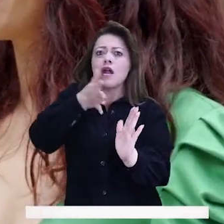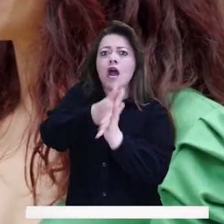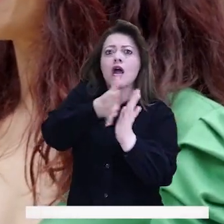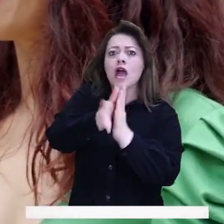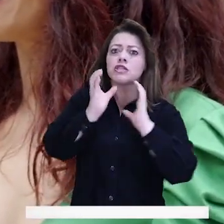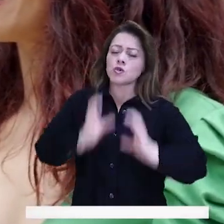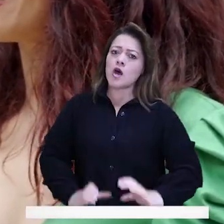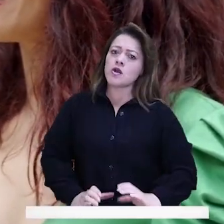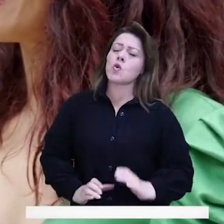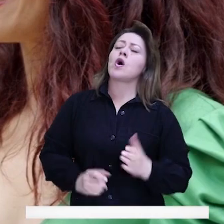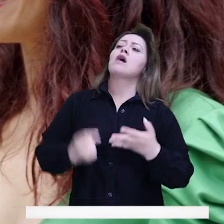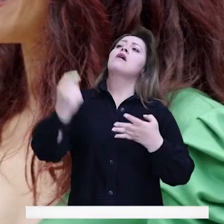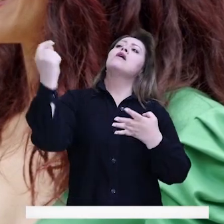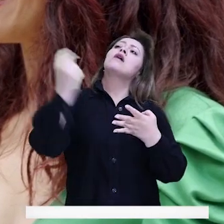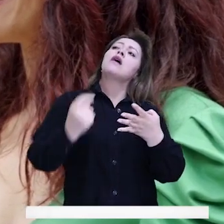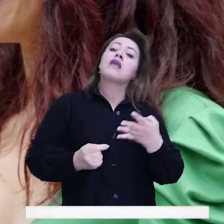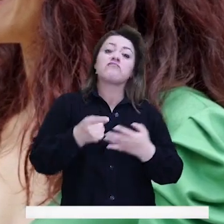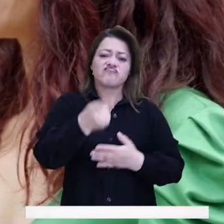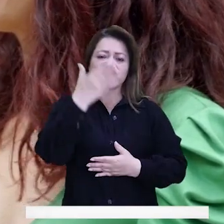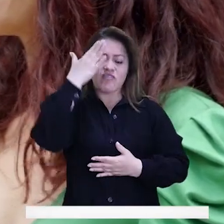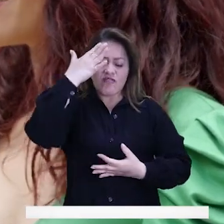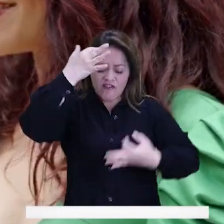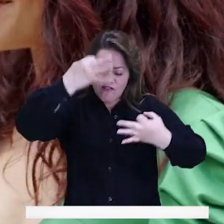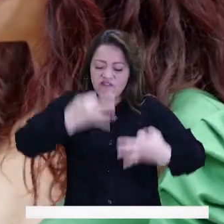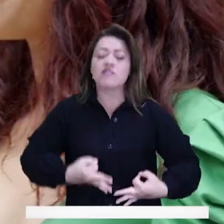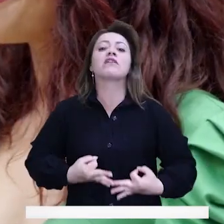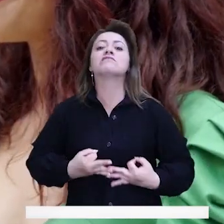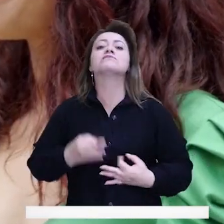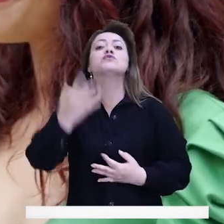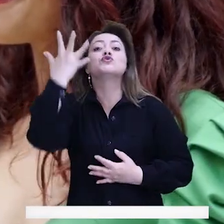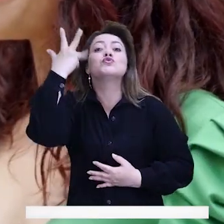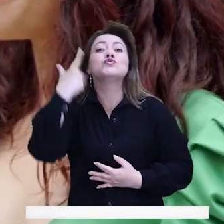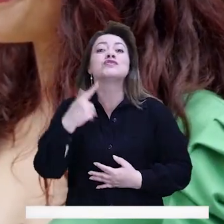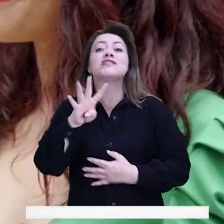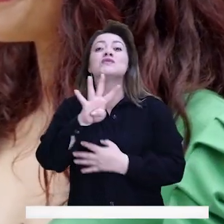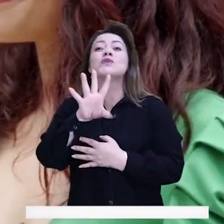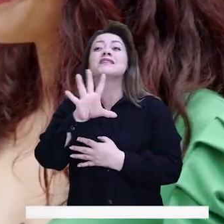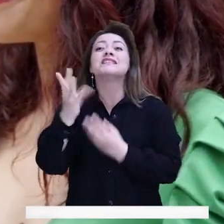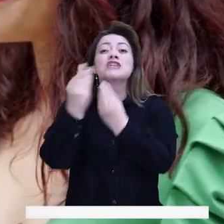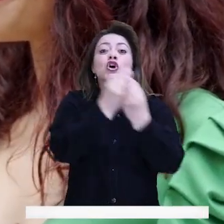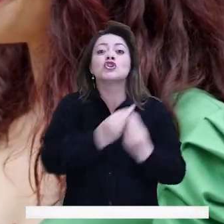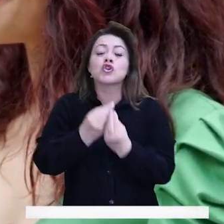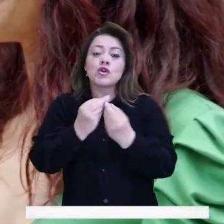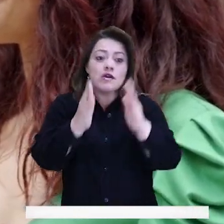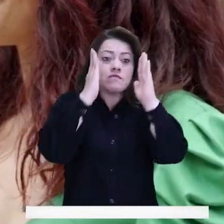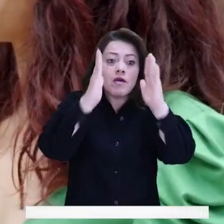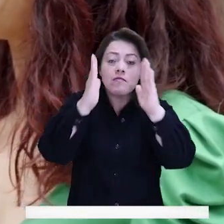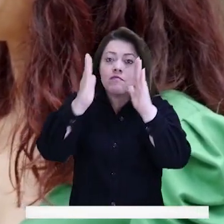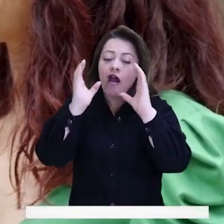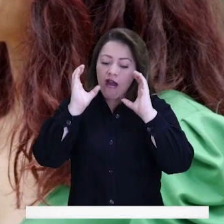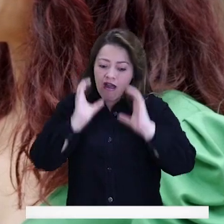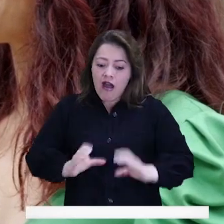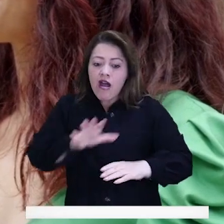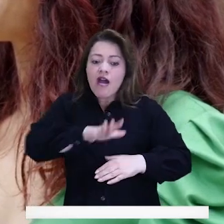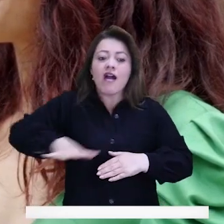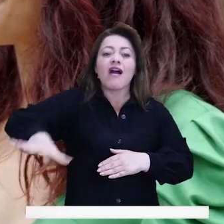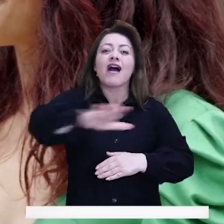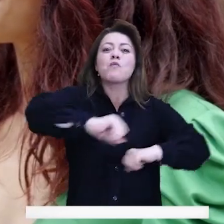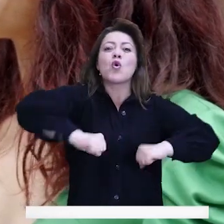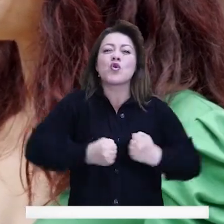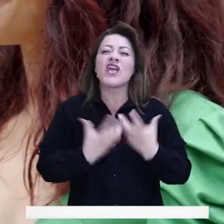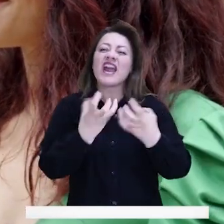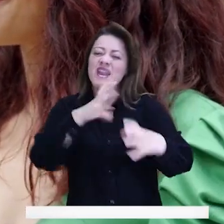concejales y sepan que efectivamente nosotros, todos los días, los 45 concejales, trabajamos por los bogotanos y queremos una ciudad